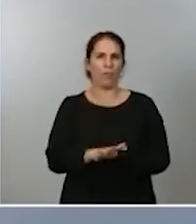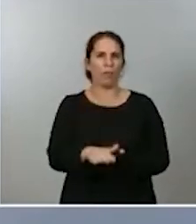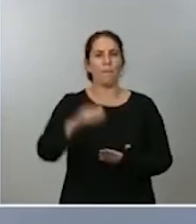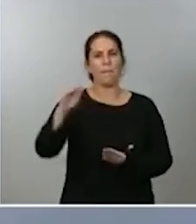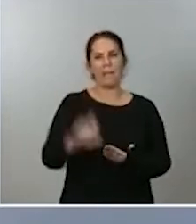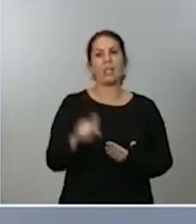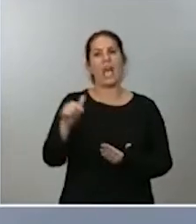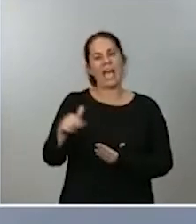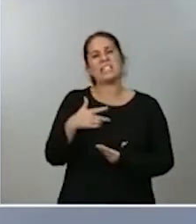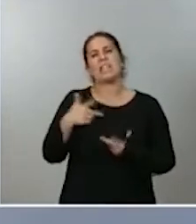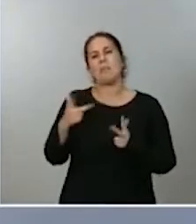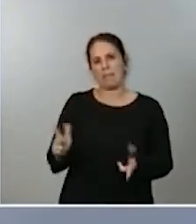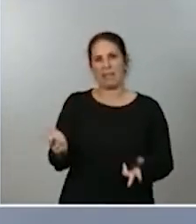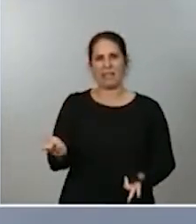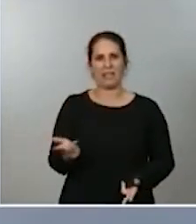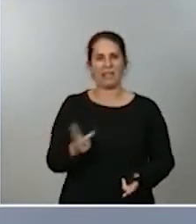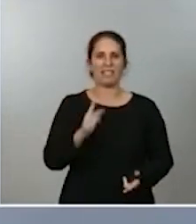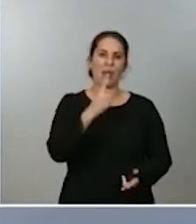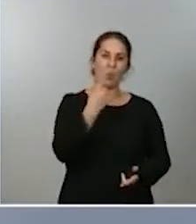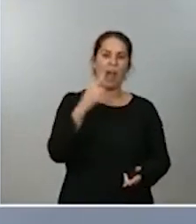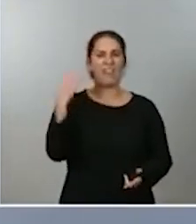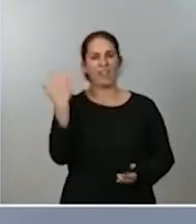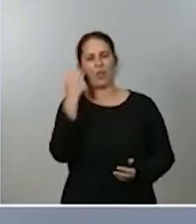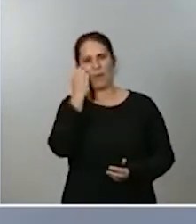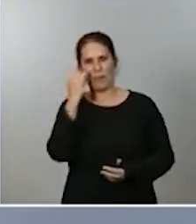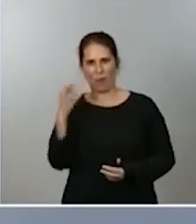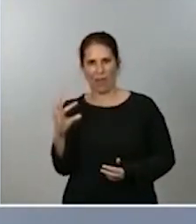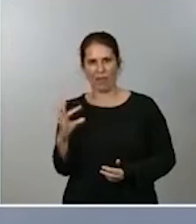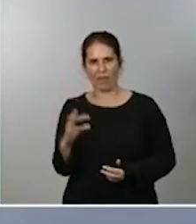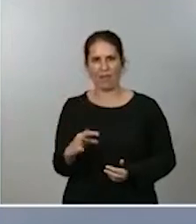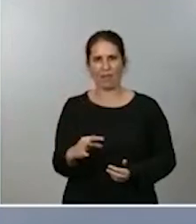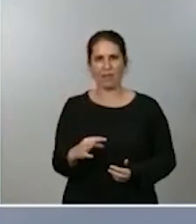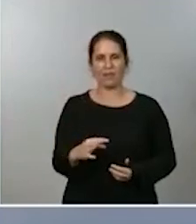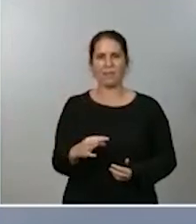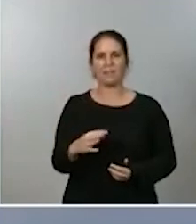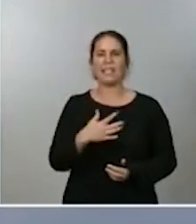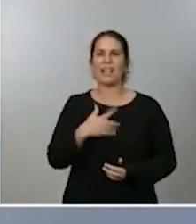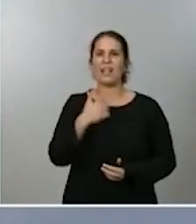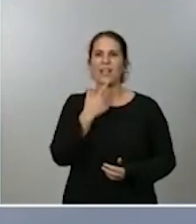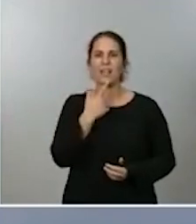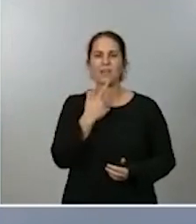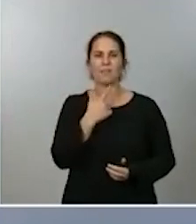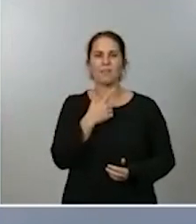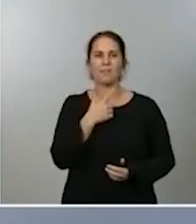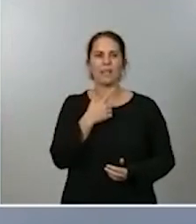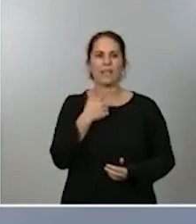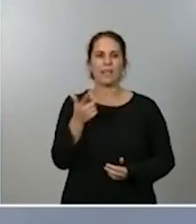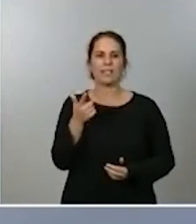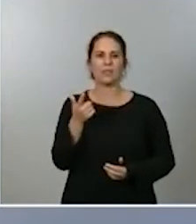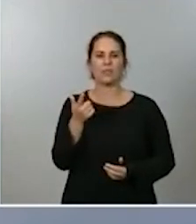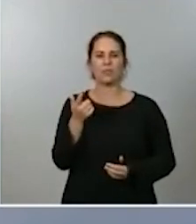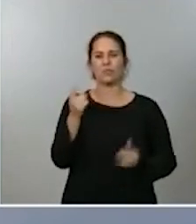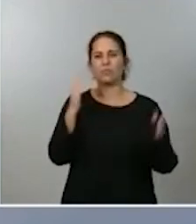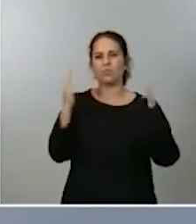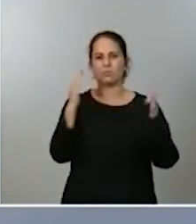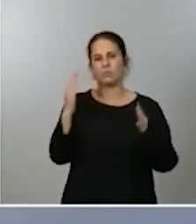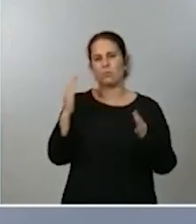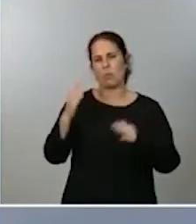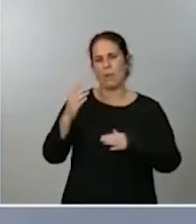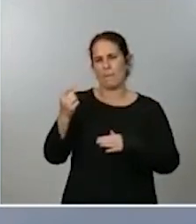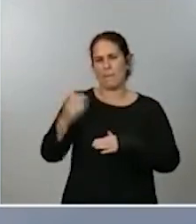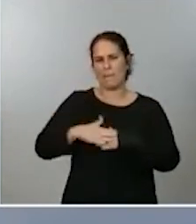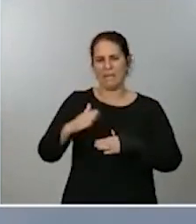que es de 1 a 5 de la madrugada por lo tanto estamos hablando de un rango muy menor y en cualquier caso la norma